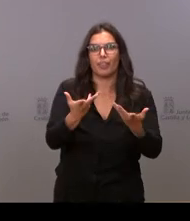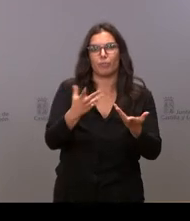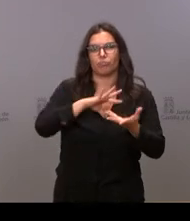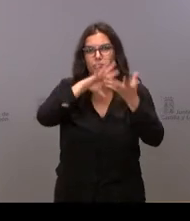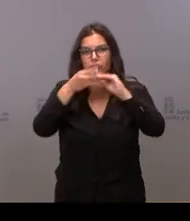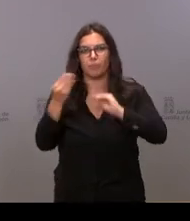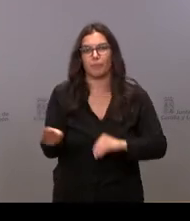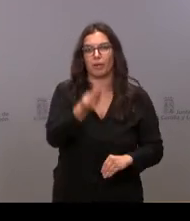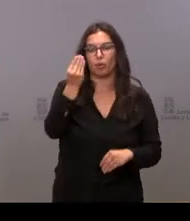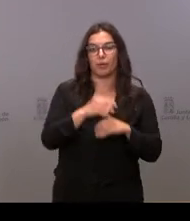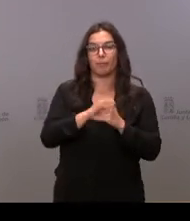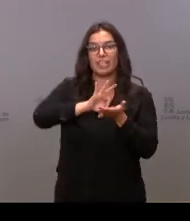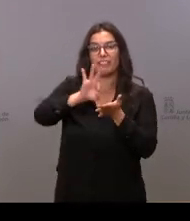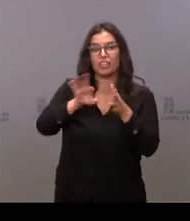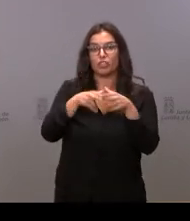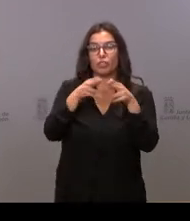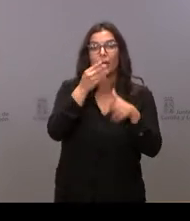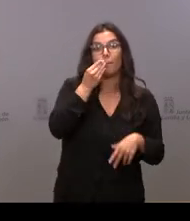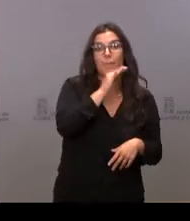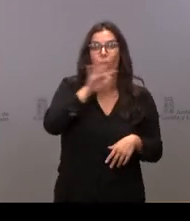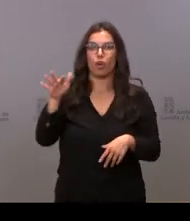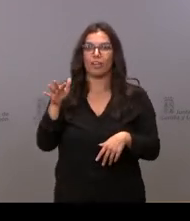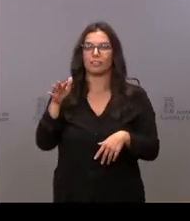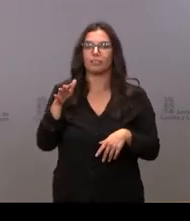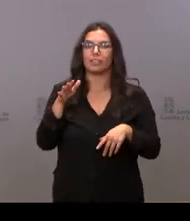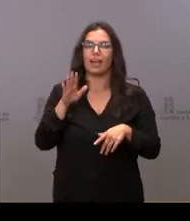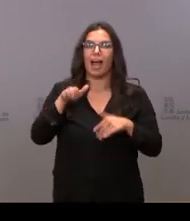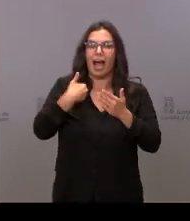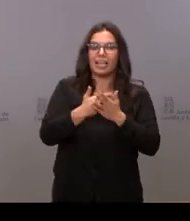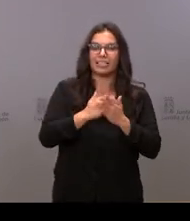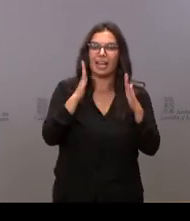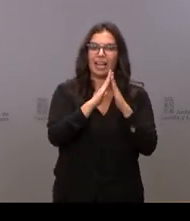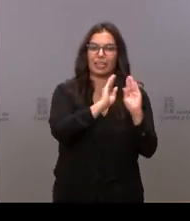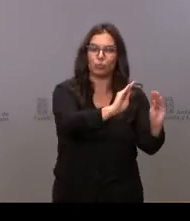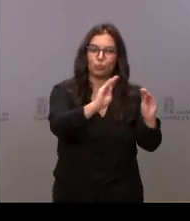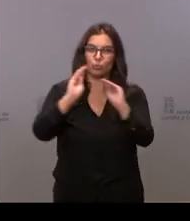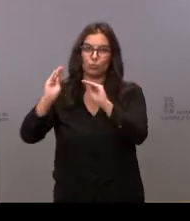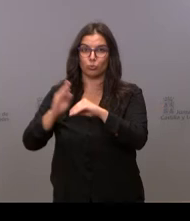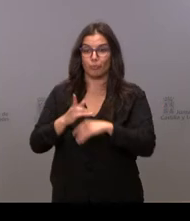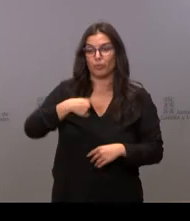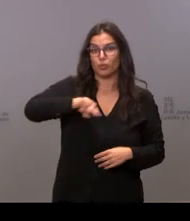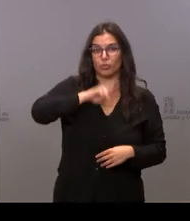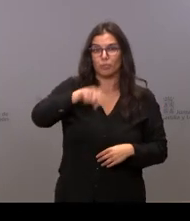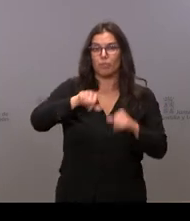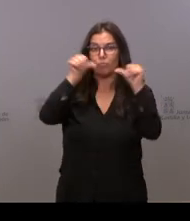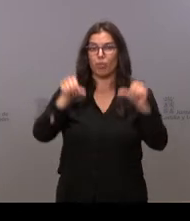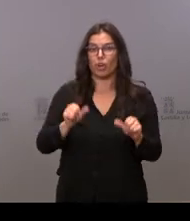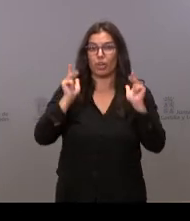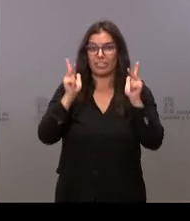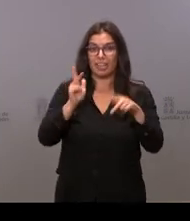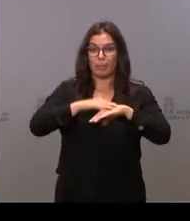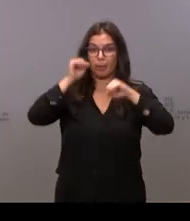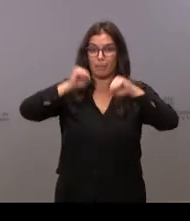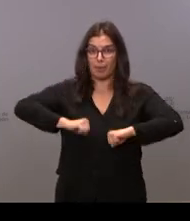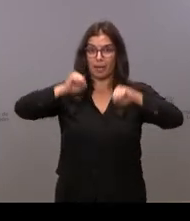los mejores servicios sociales a vuestros domicilios. Tenemos un modelo residencial para personas mayores,